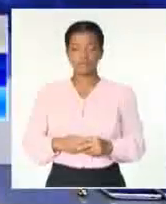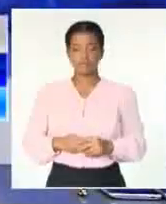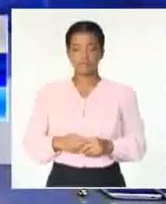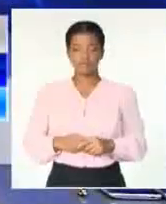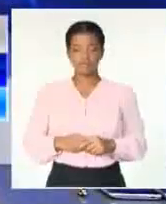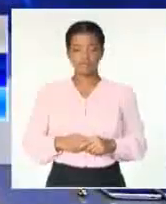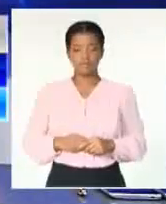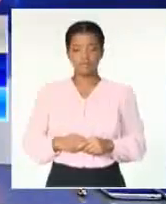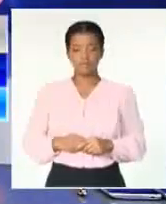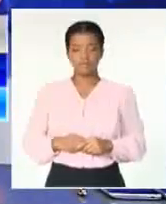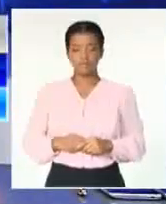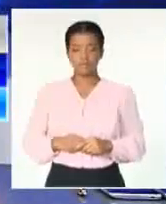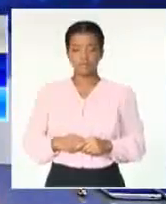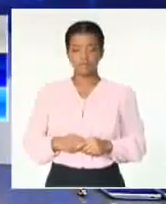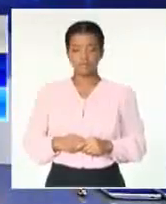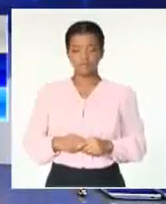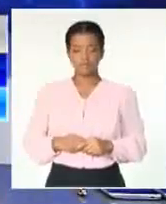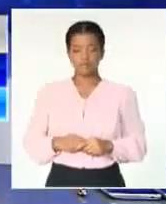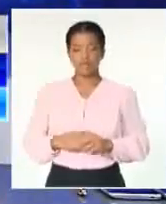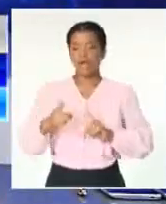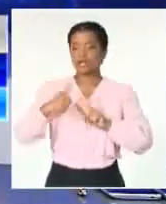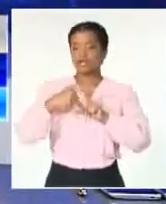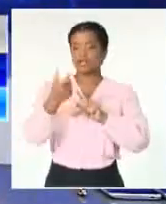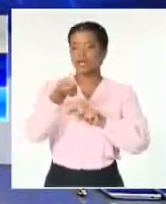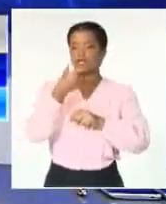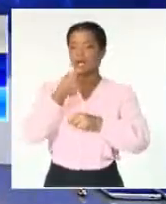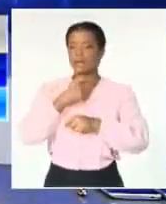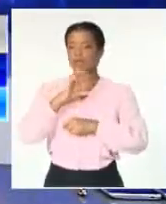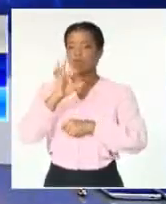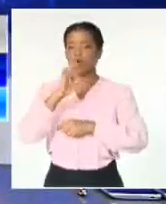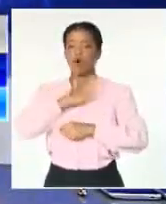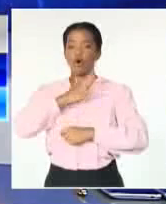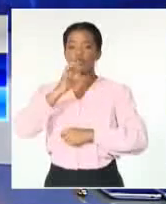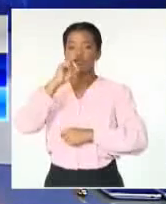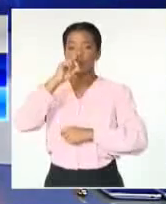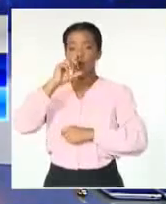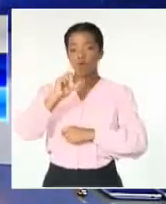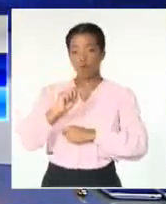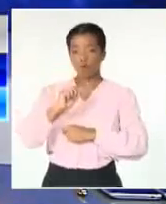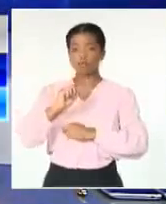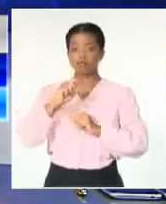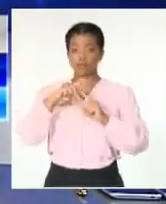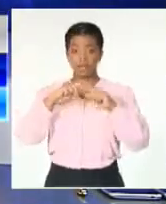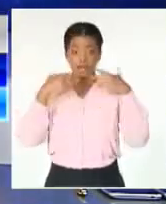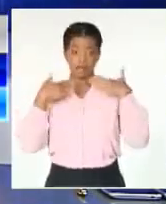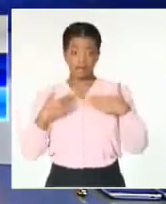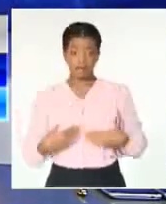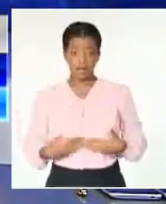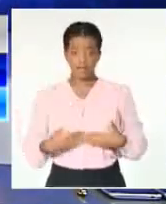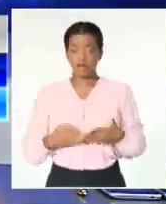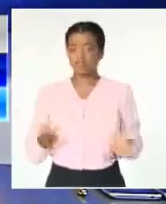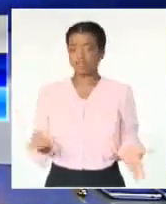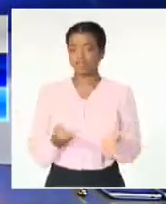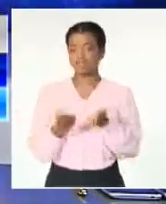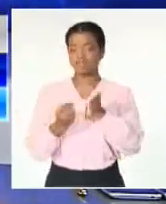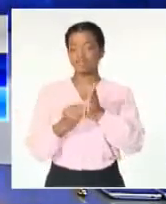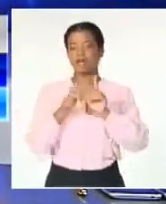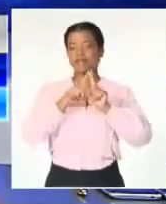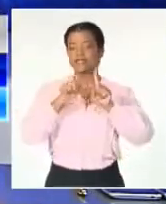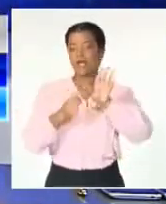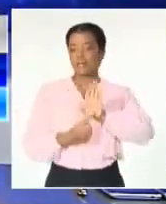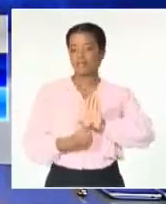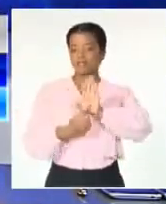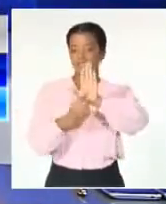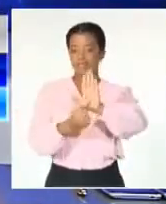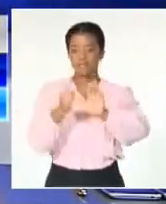El impacto positivo de los tratamientos de ozonoterapia, así como las nuevas líneas de investigación y desarrollo, fueron los temas presentados por científicos y